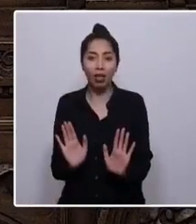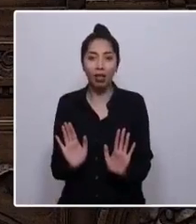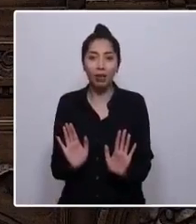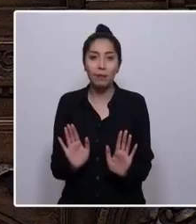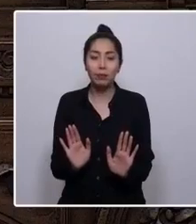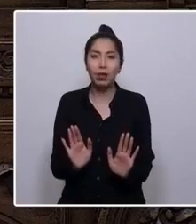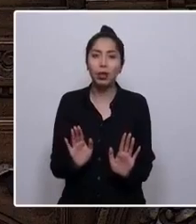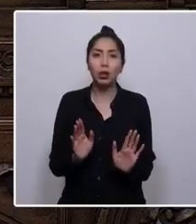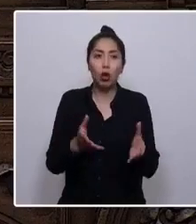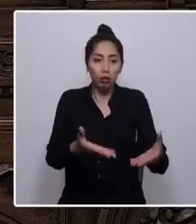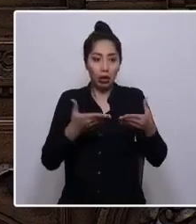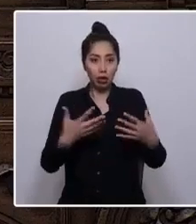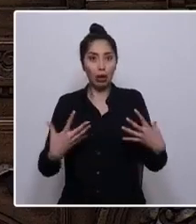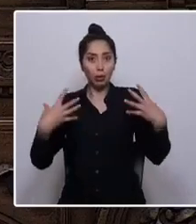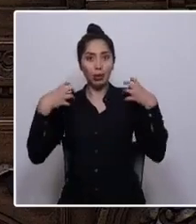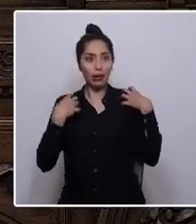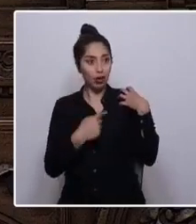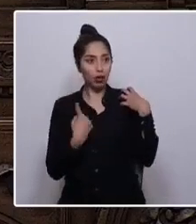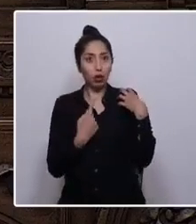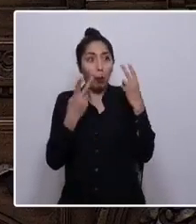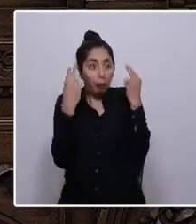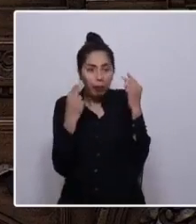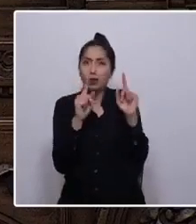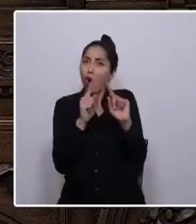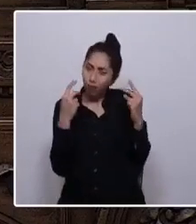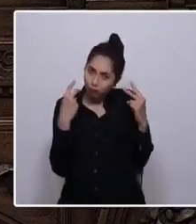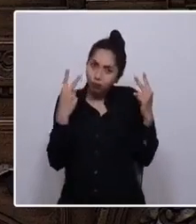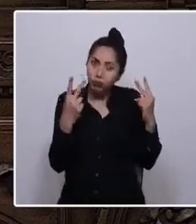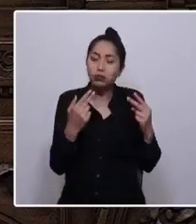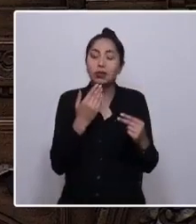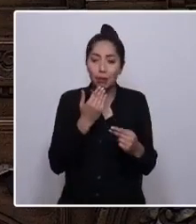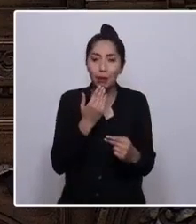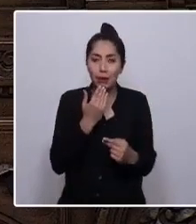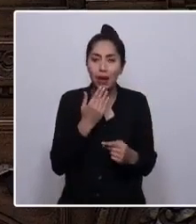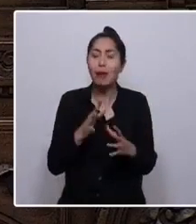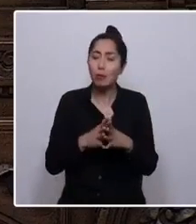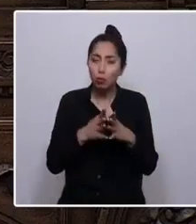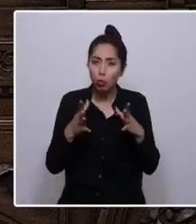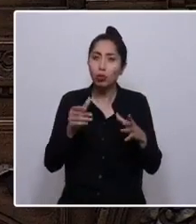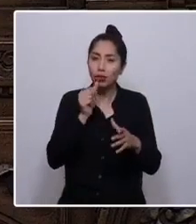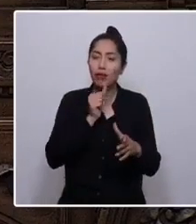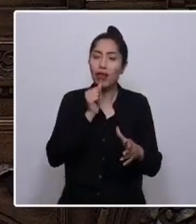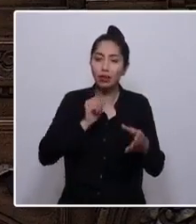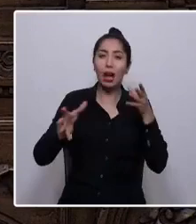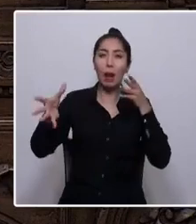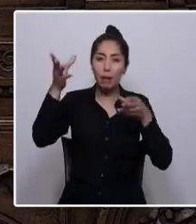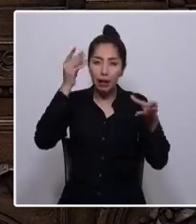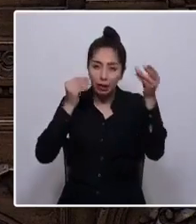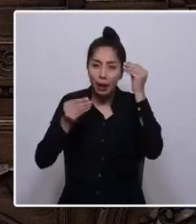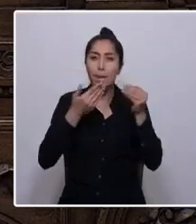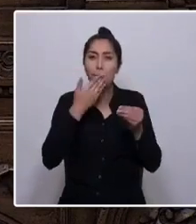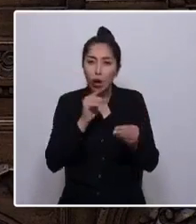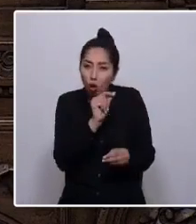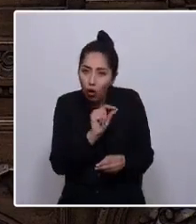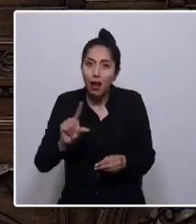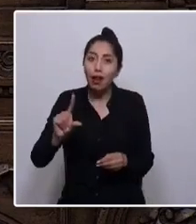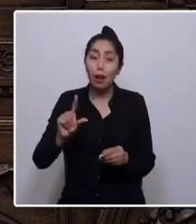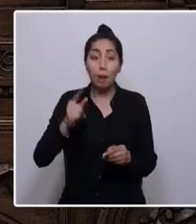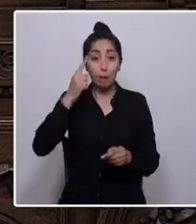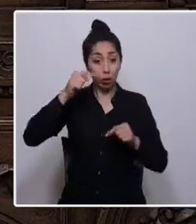bajar los brazos. Por supuesto, hay mucho por aprender y mejorar, pero hoy también